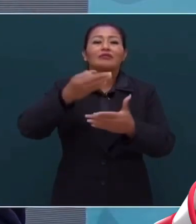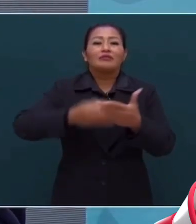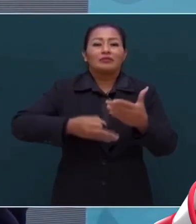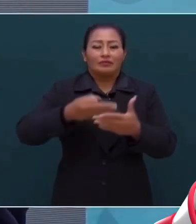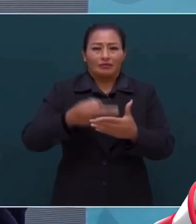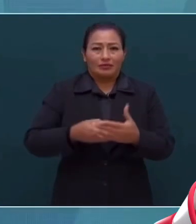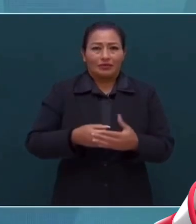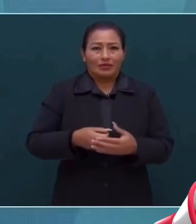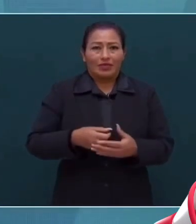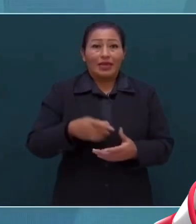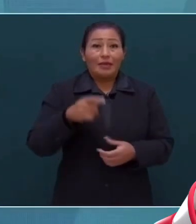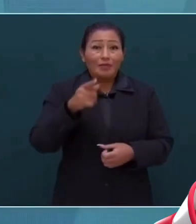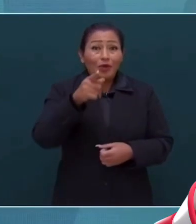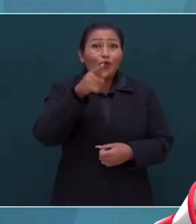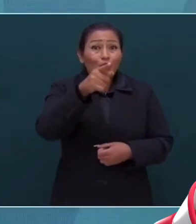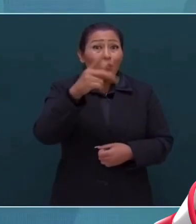provocaste con tu pregunta.